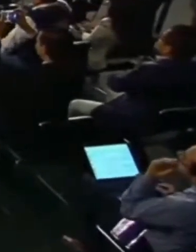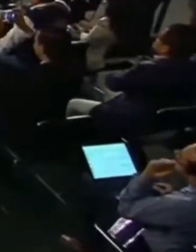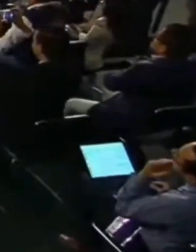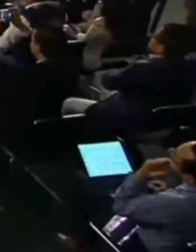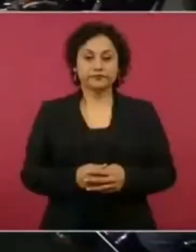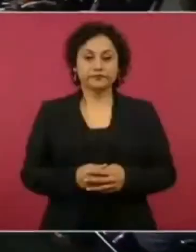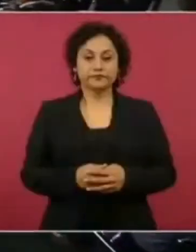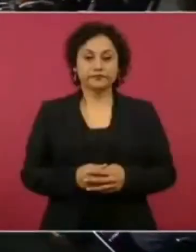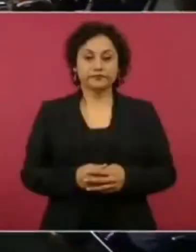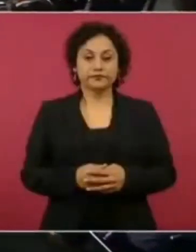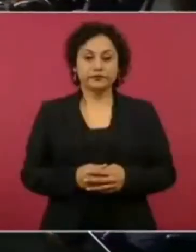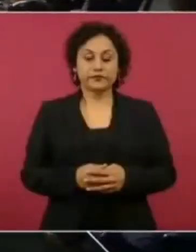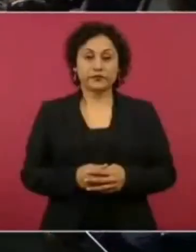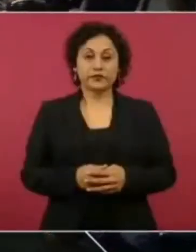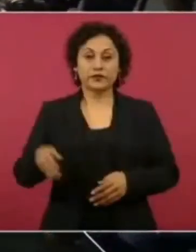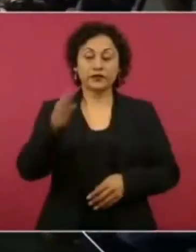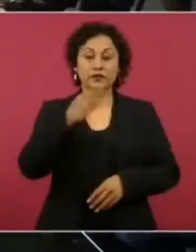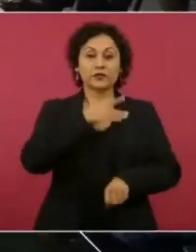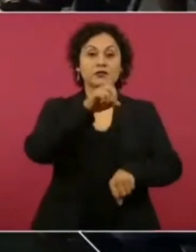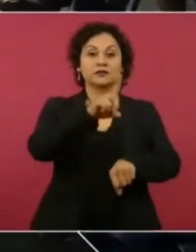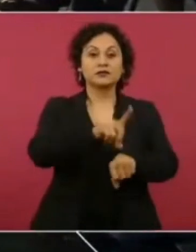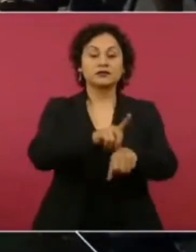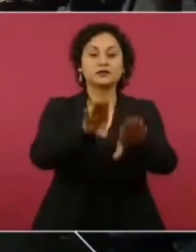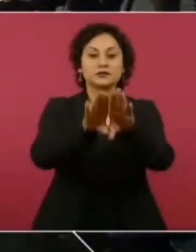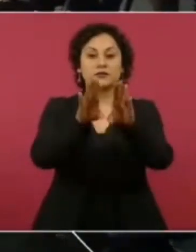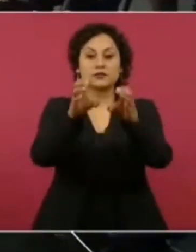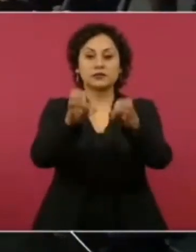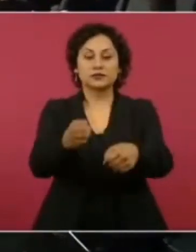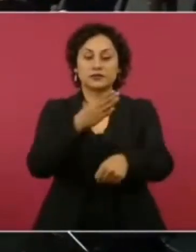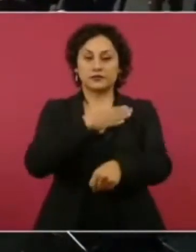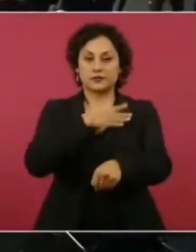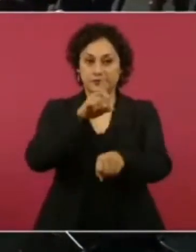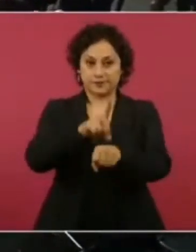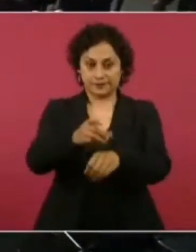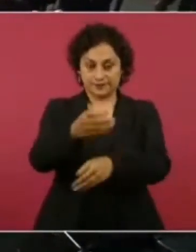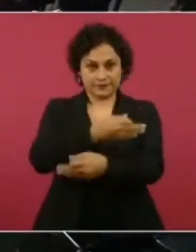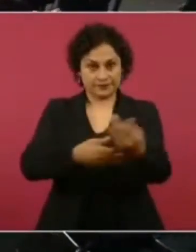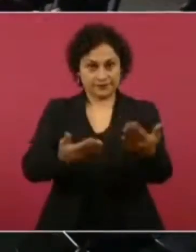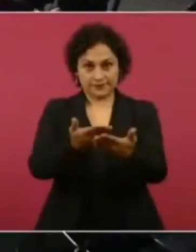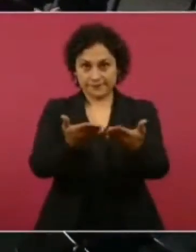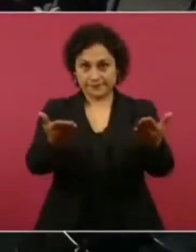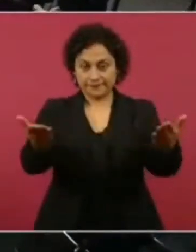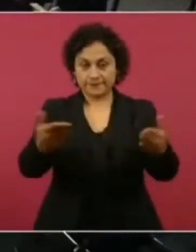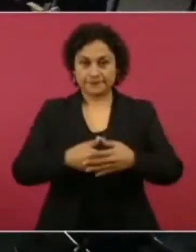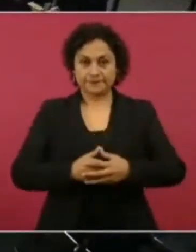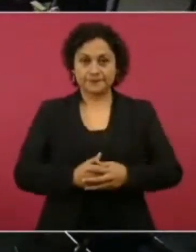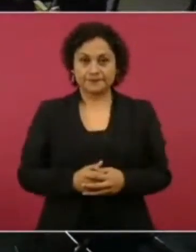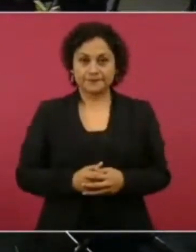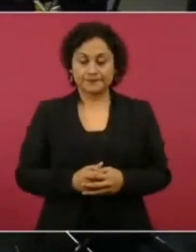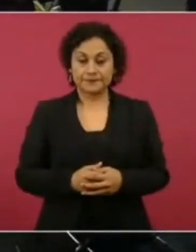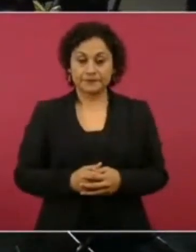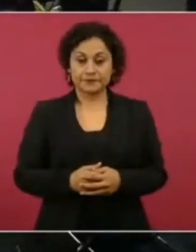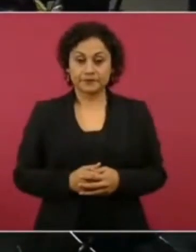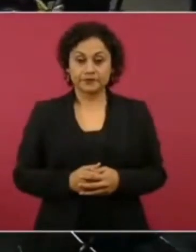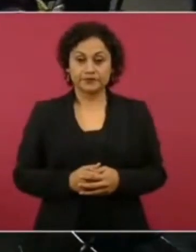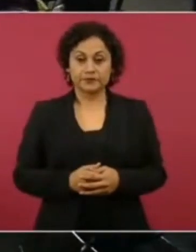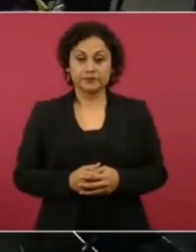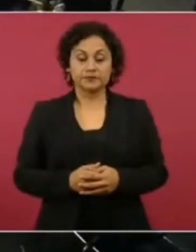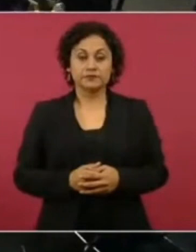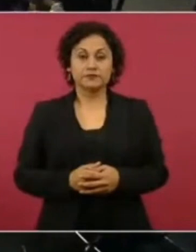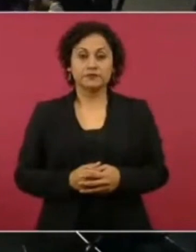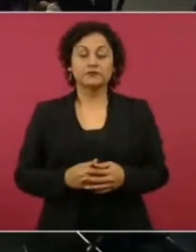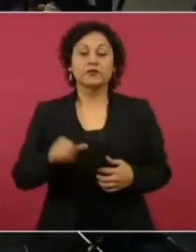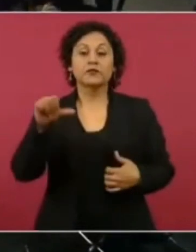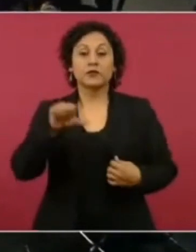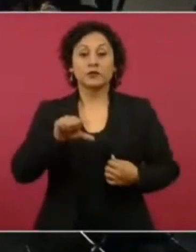¿Cómo están? Buenos días. Buenos días a todas y a todos. Hoy nos